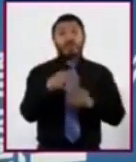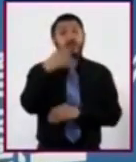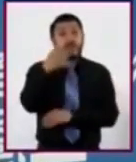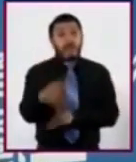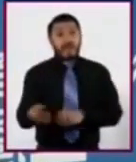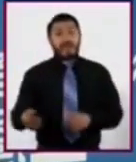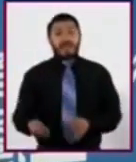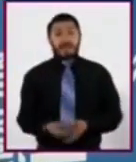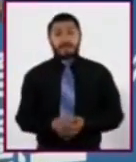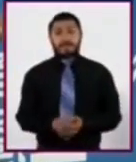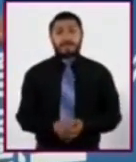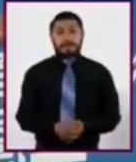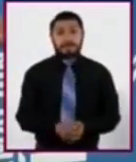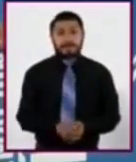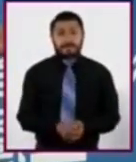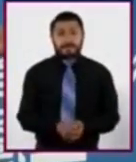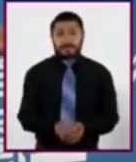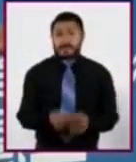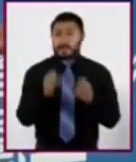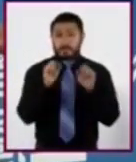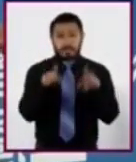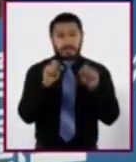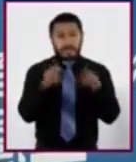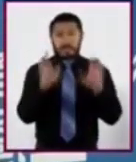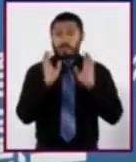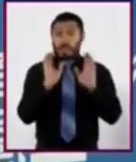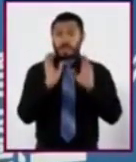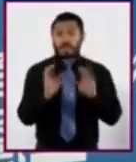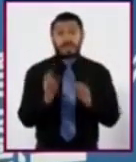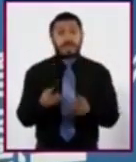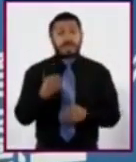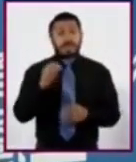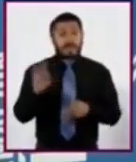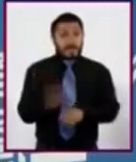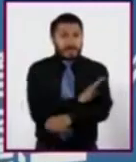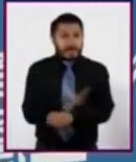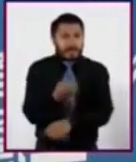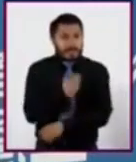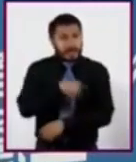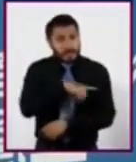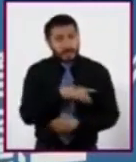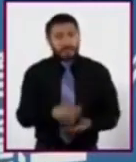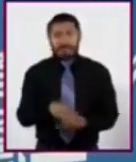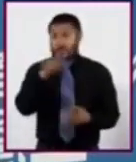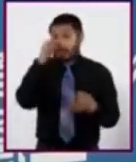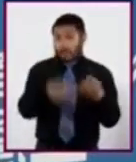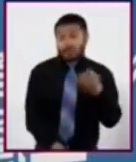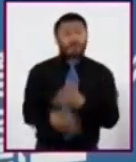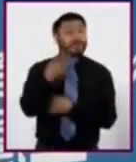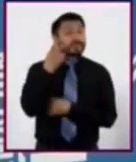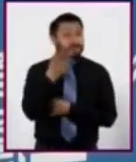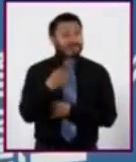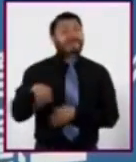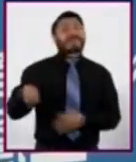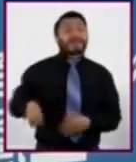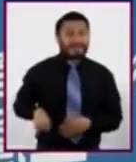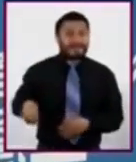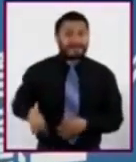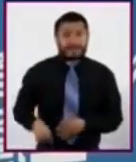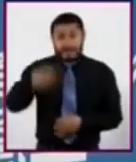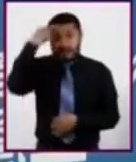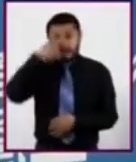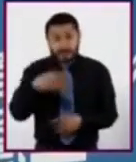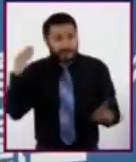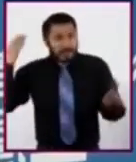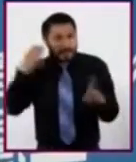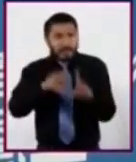autorregulación en beneficio de la salud. Este último aspecto nos interesa para abordar nuestro